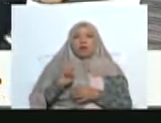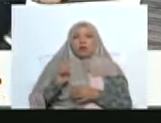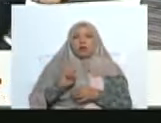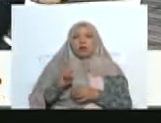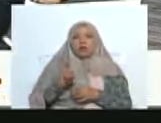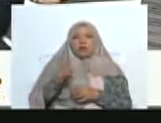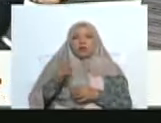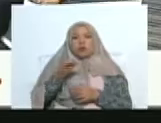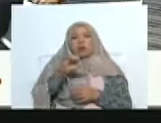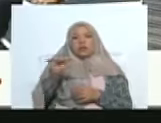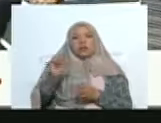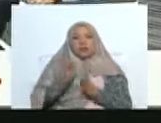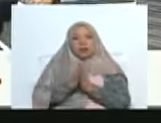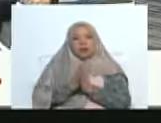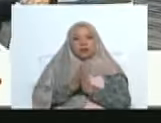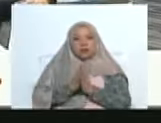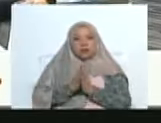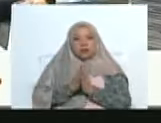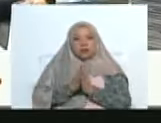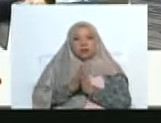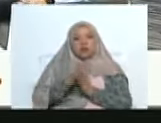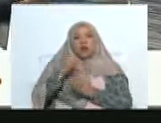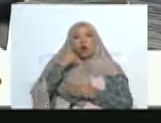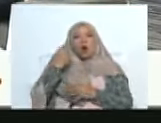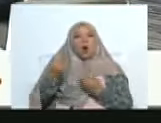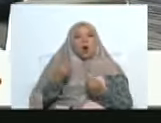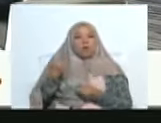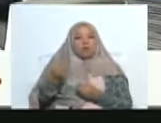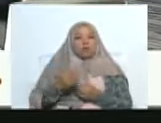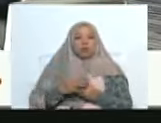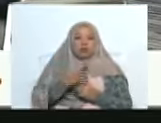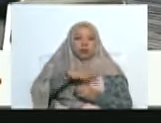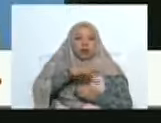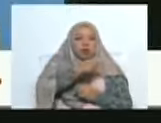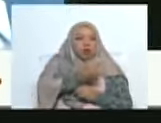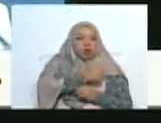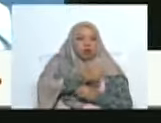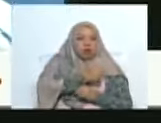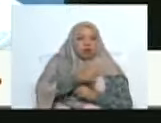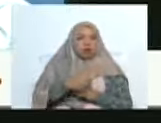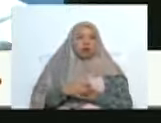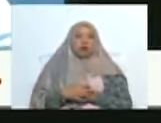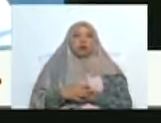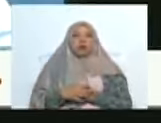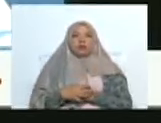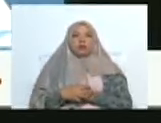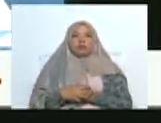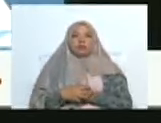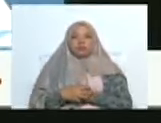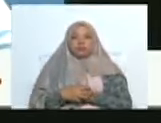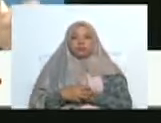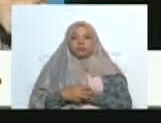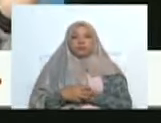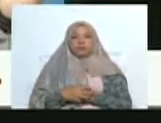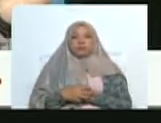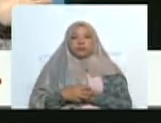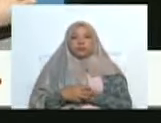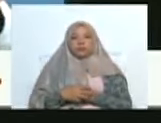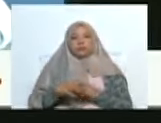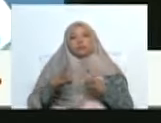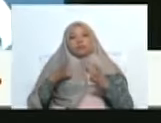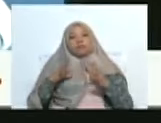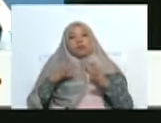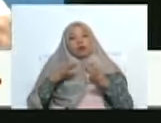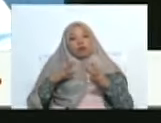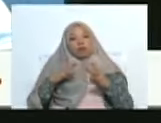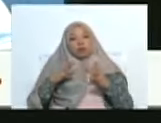saliendo de una semana santa que estuvo también muy activa, bienvenido. Sí, muchísimas gracias. Bueno, efectivamente, para empezar desde el